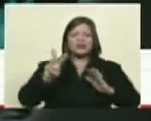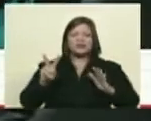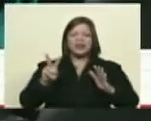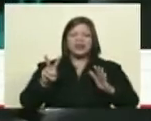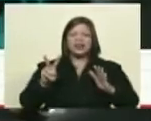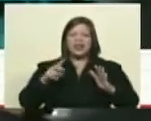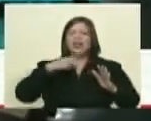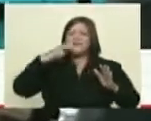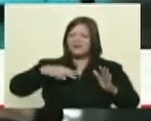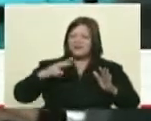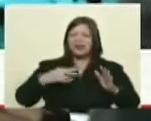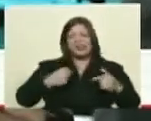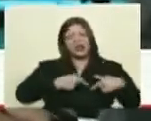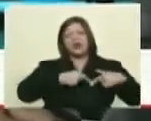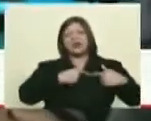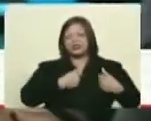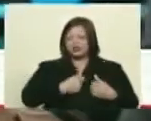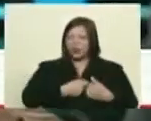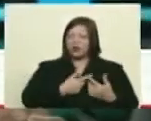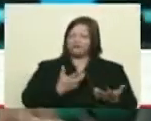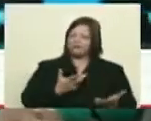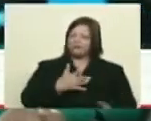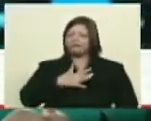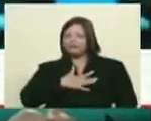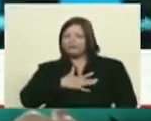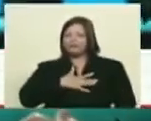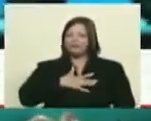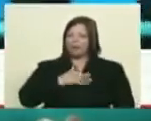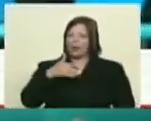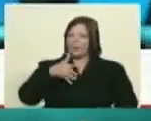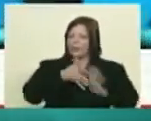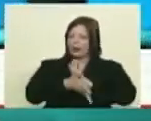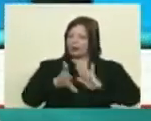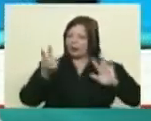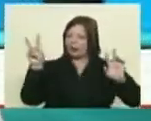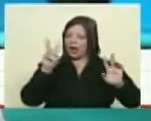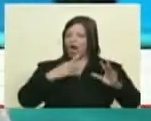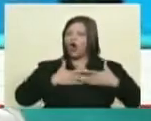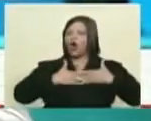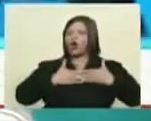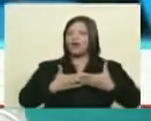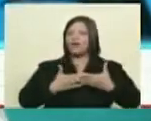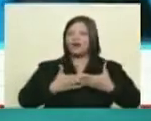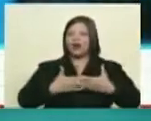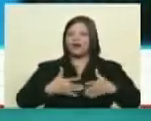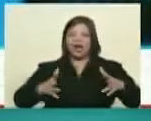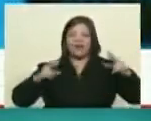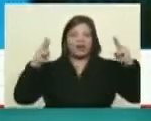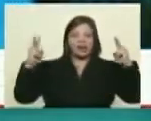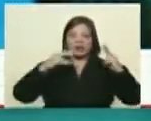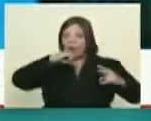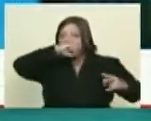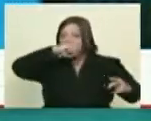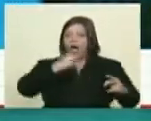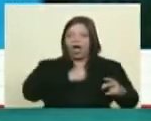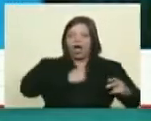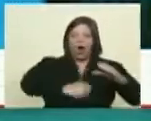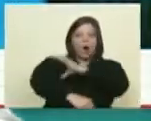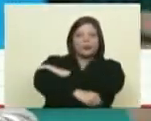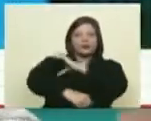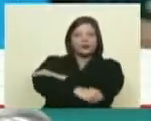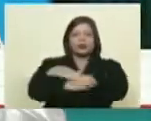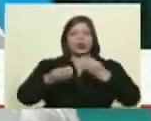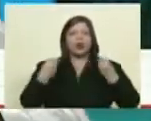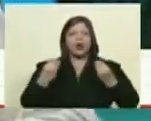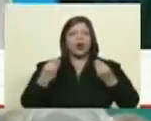es verdad que uno siempre tiene su corazoncito en un sitio o en otro pero en el caso de nuestra colaboradora es una fanática entonces claro, yo me planteo ¿cómo vas